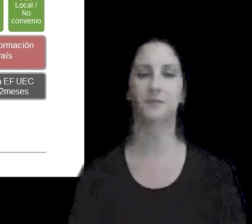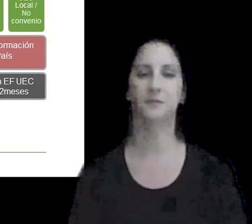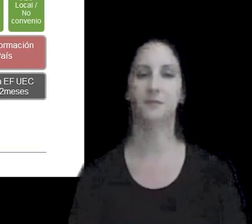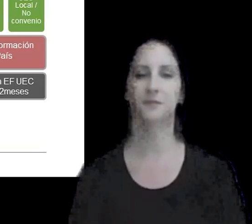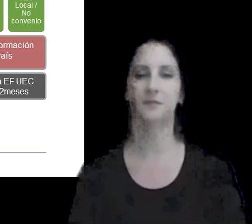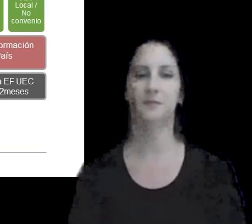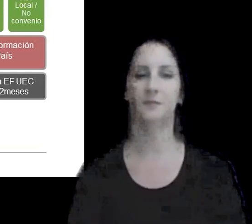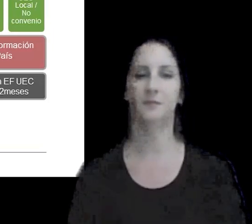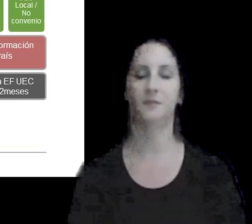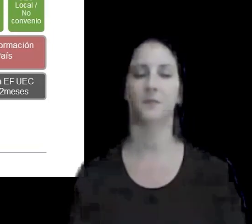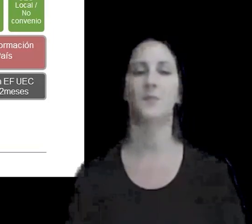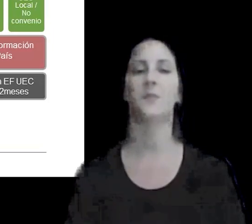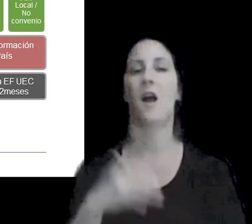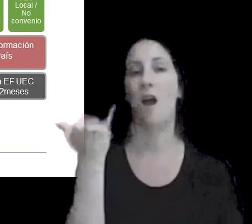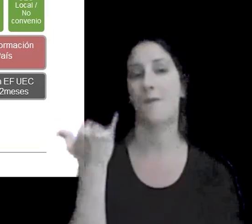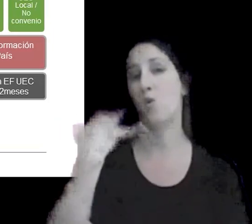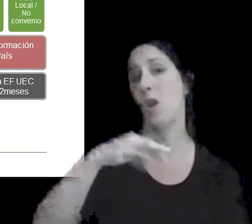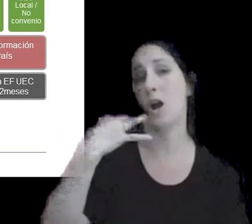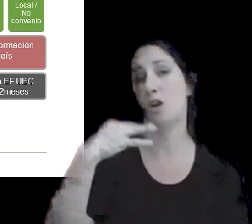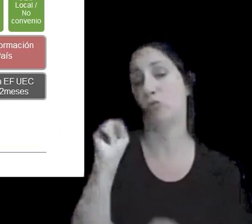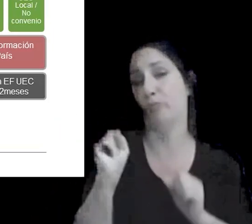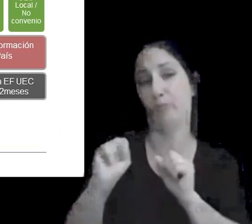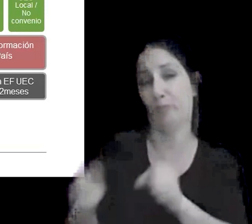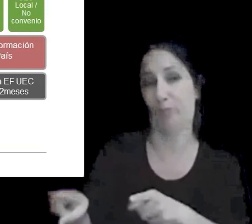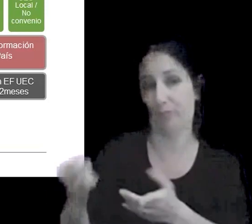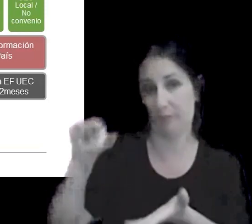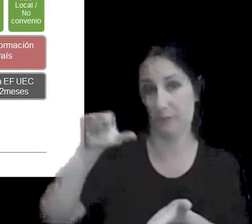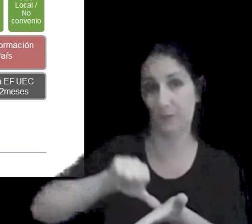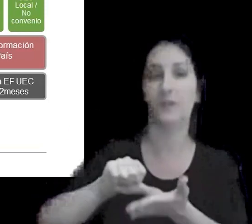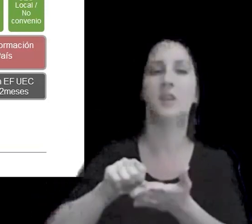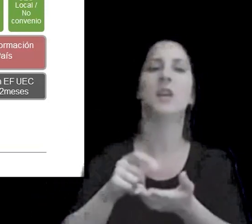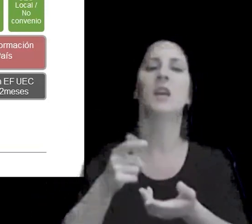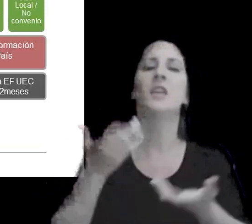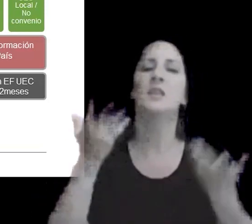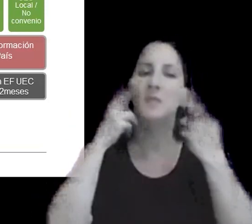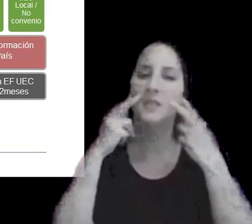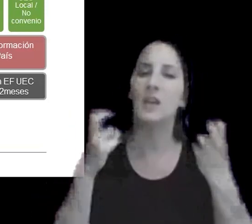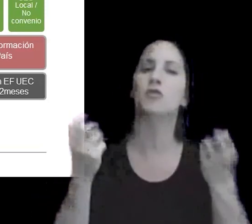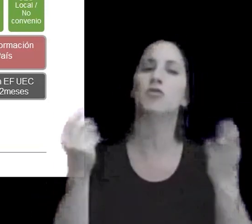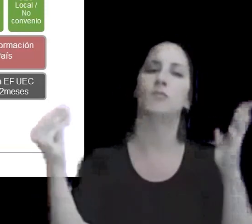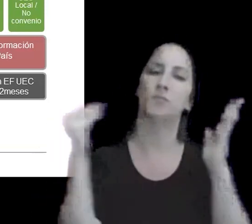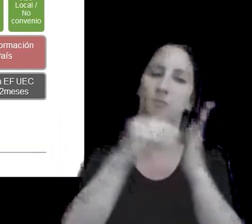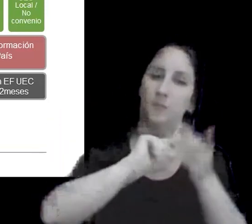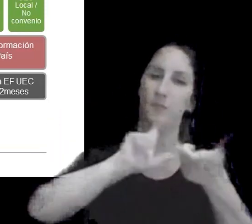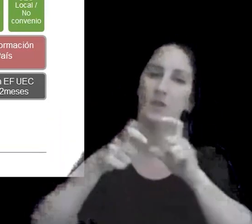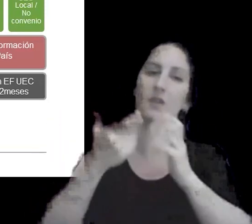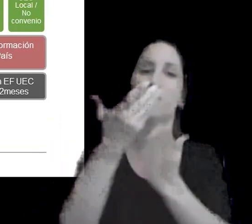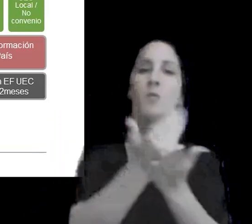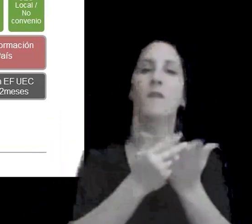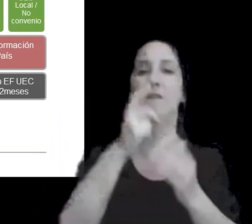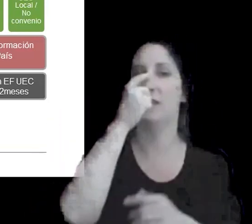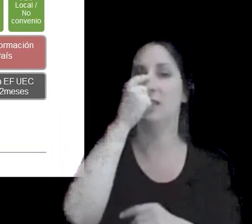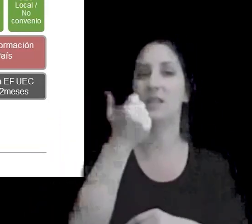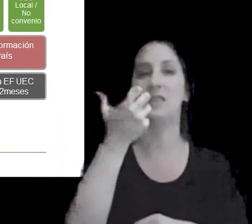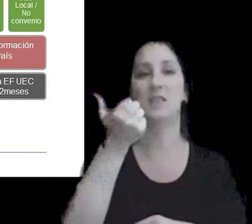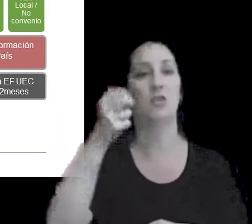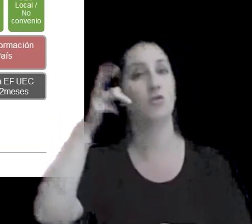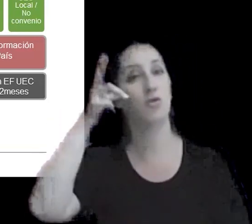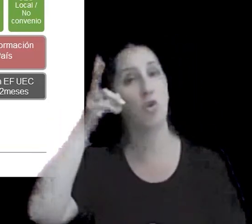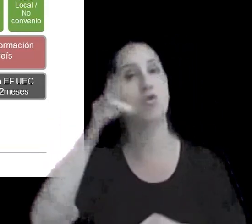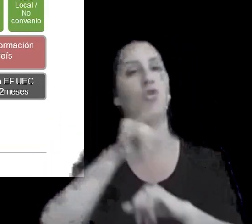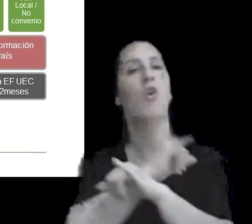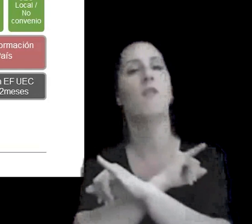las obligaciones locales el estudio de precio de transferencia y el formulario 2668 que es la declaración